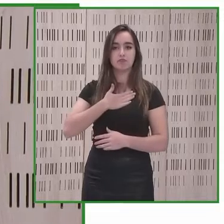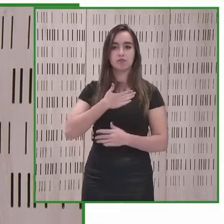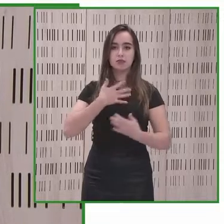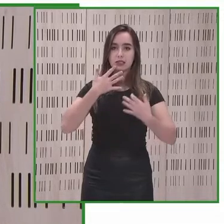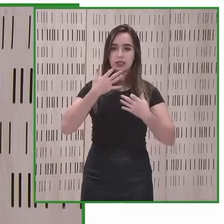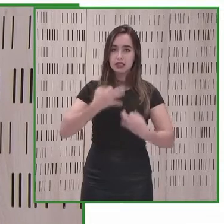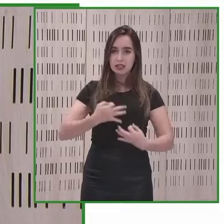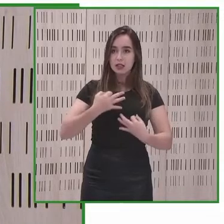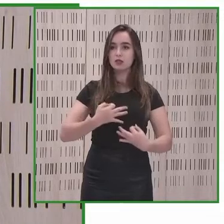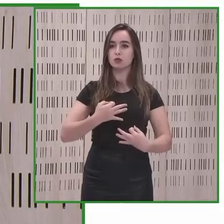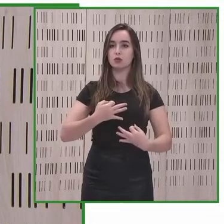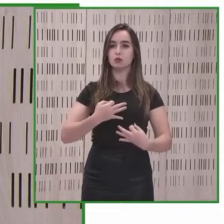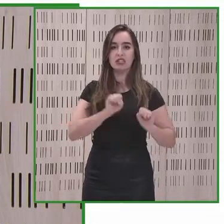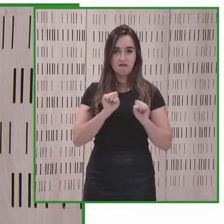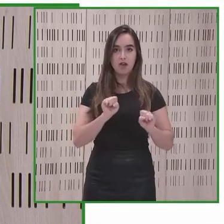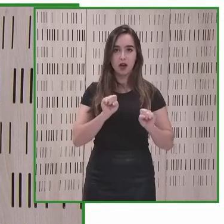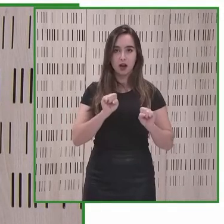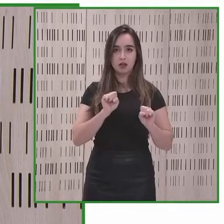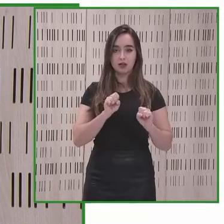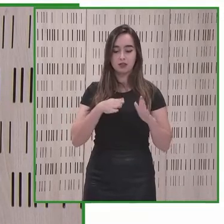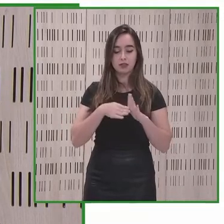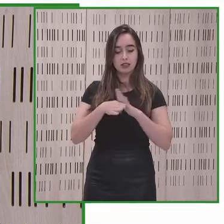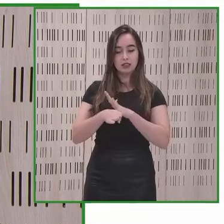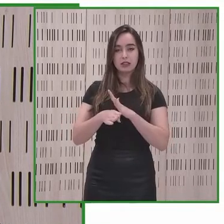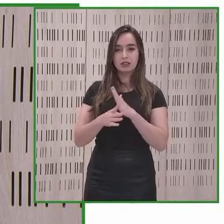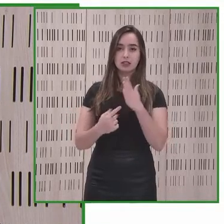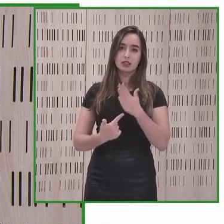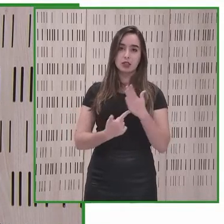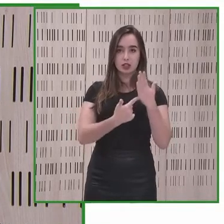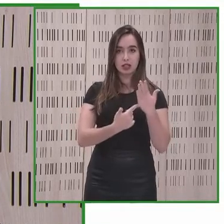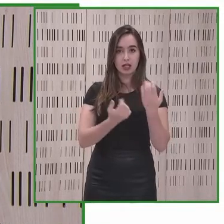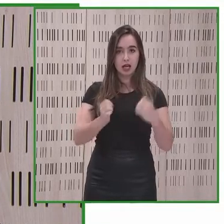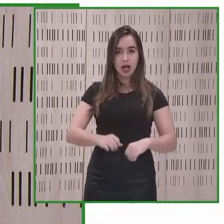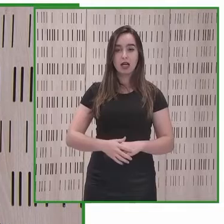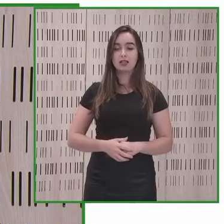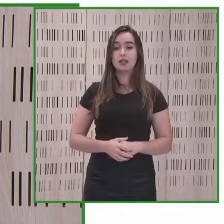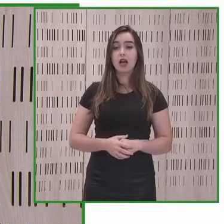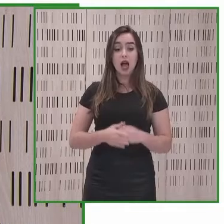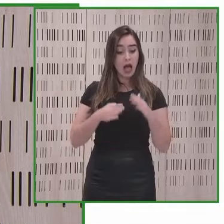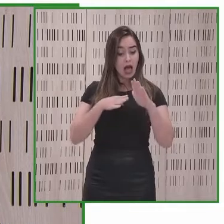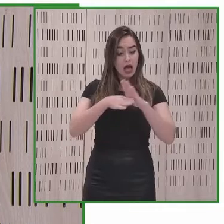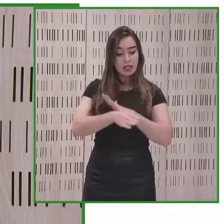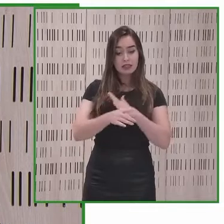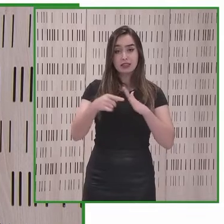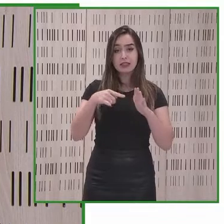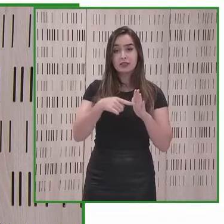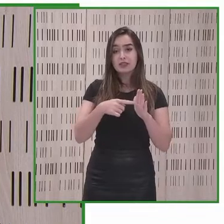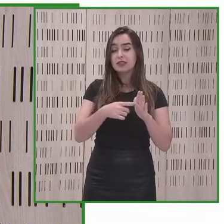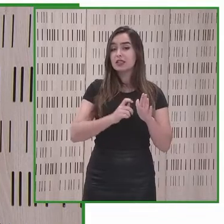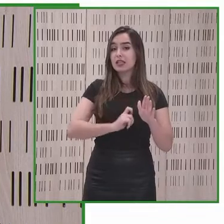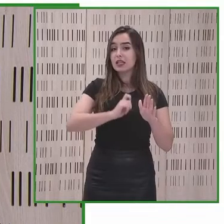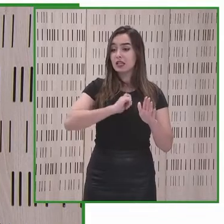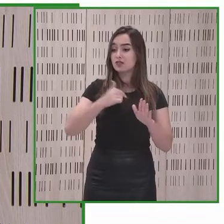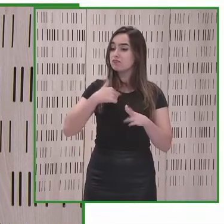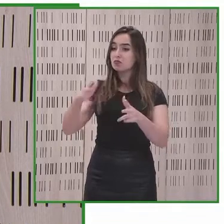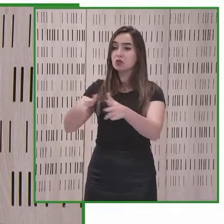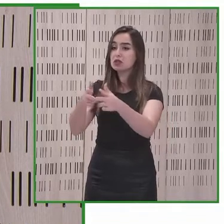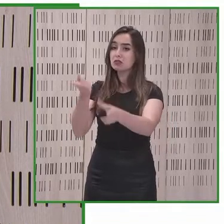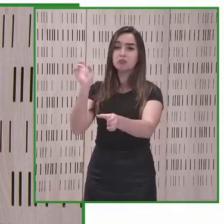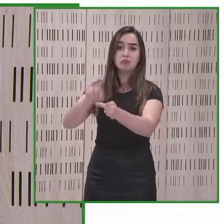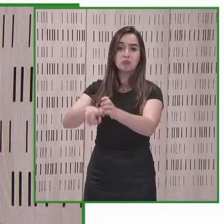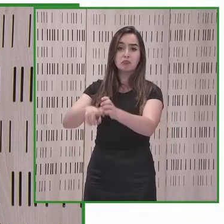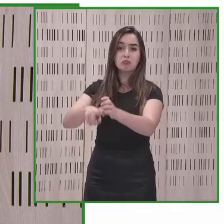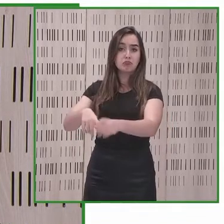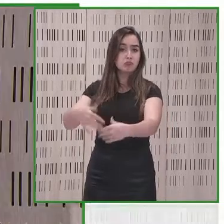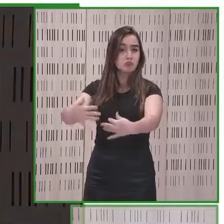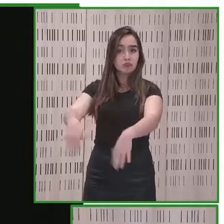segura, esa flexibilidad que nos va a permitir a todos ser uno más en la sociedad. Vamos